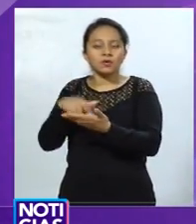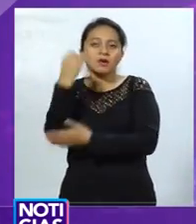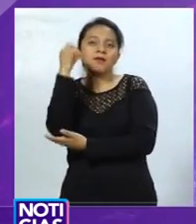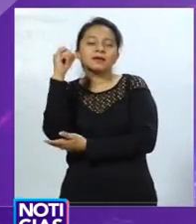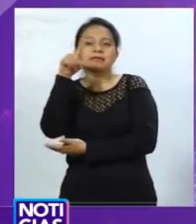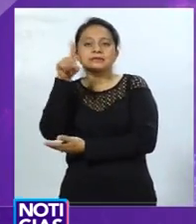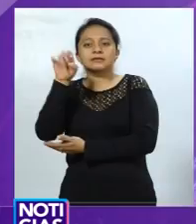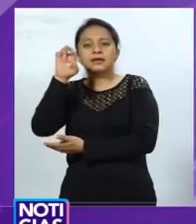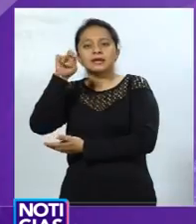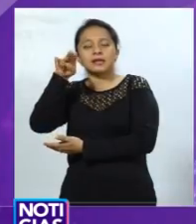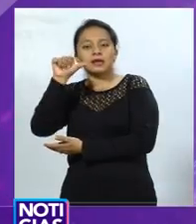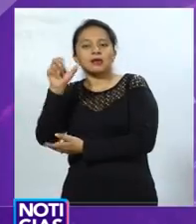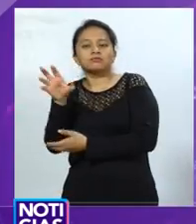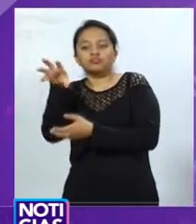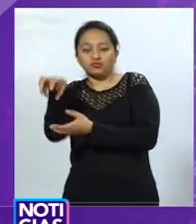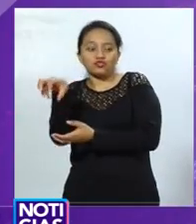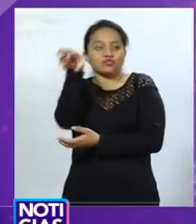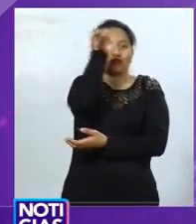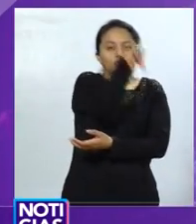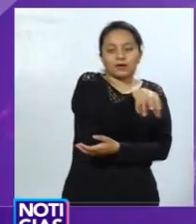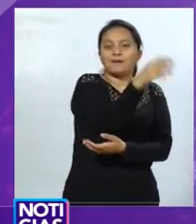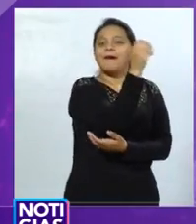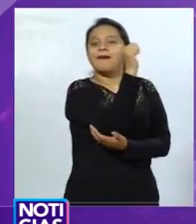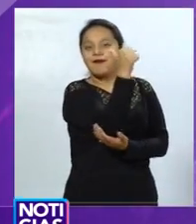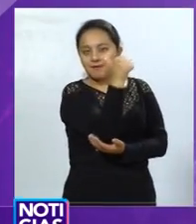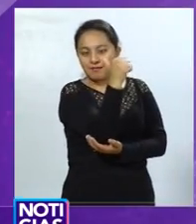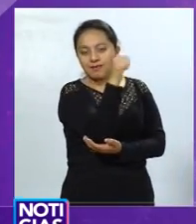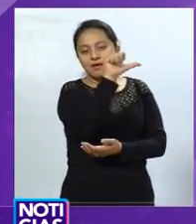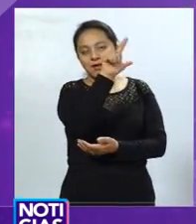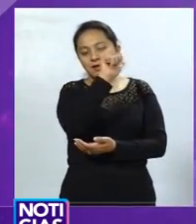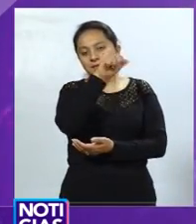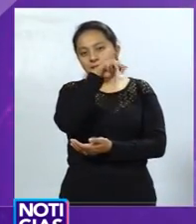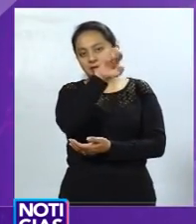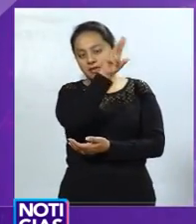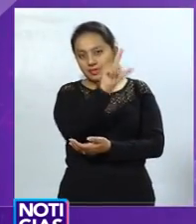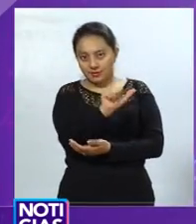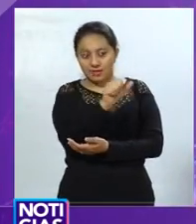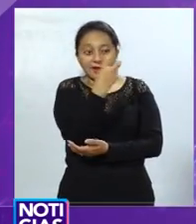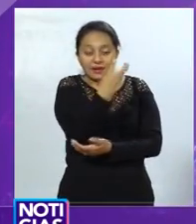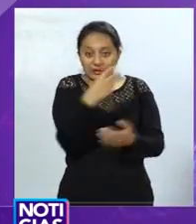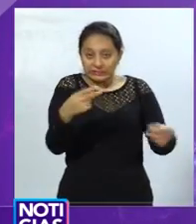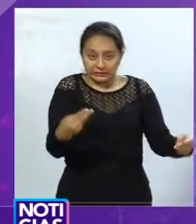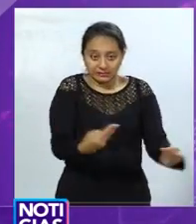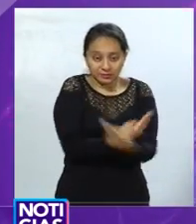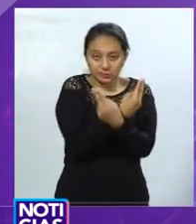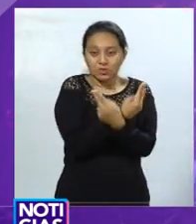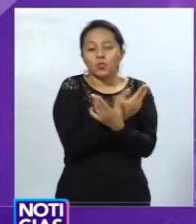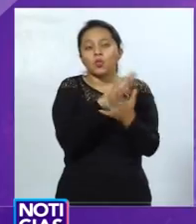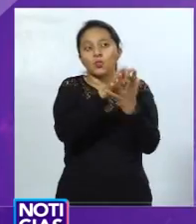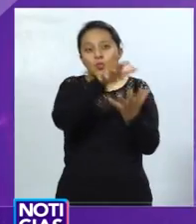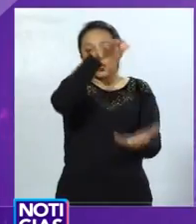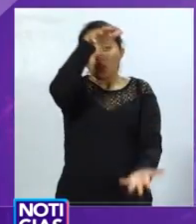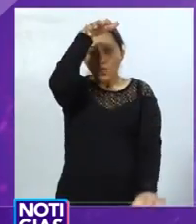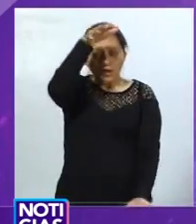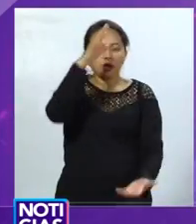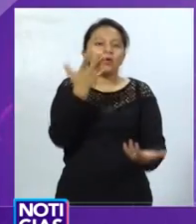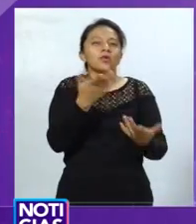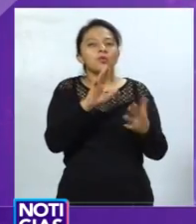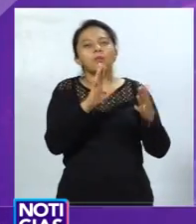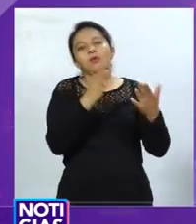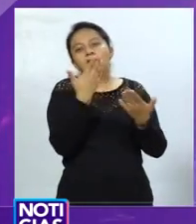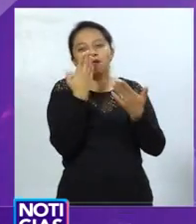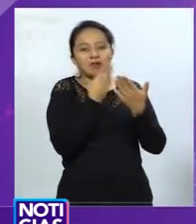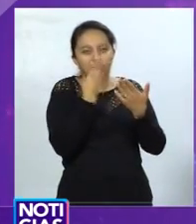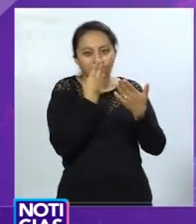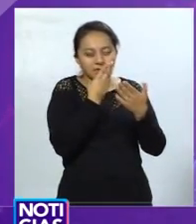apuntó, se compone de los pasajes bíblicos del pasaje del infierno con los temidos diablos, Jesús en la cena, la